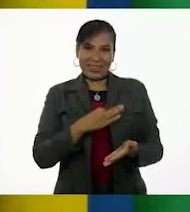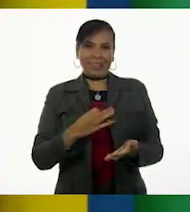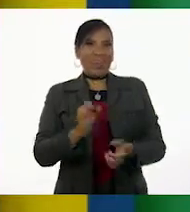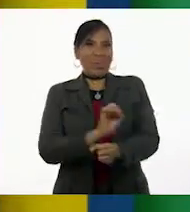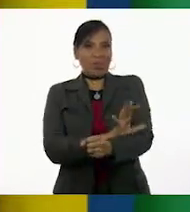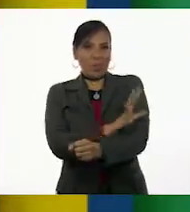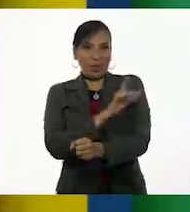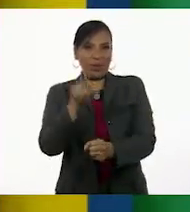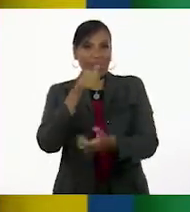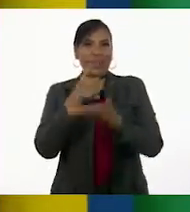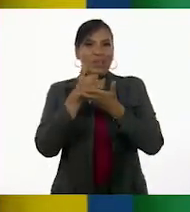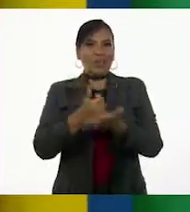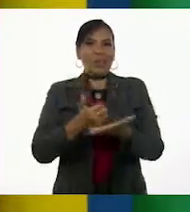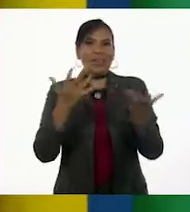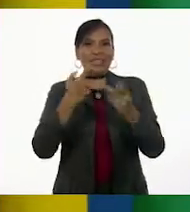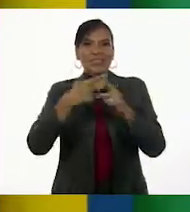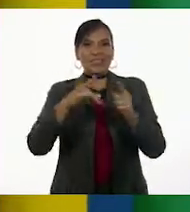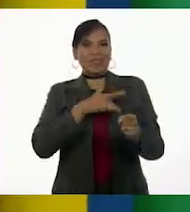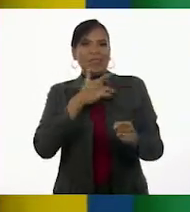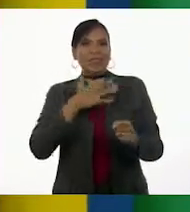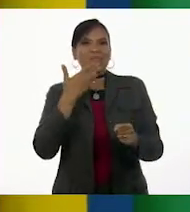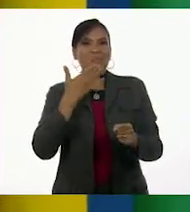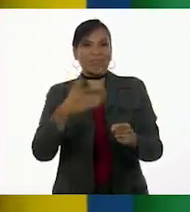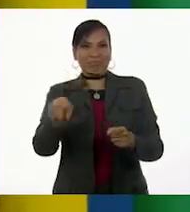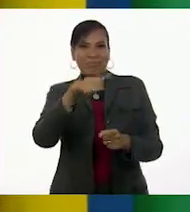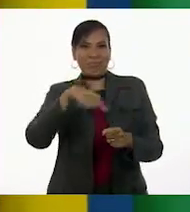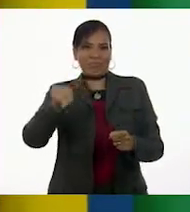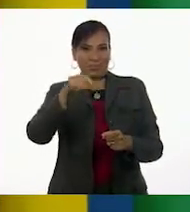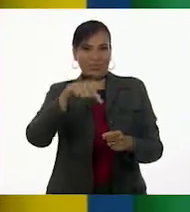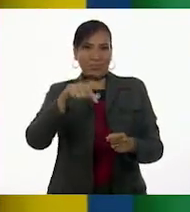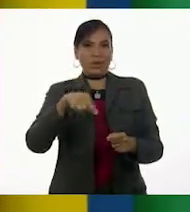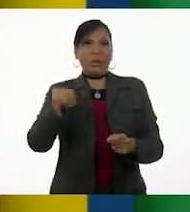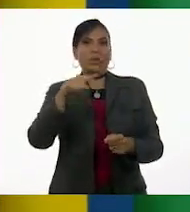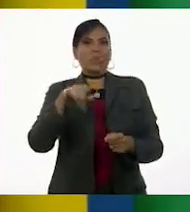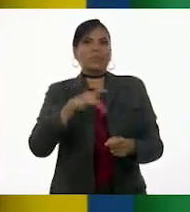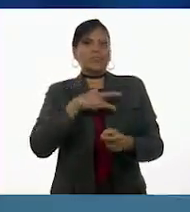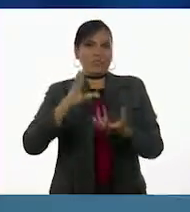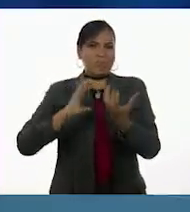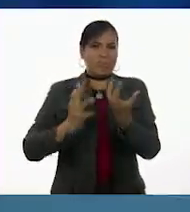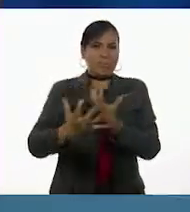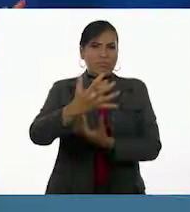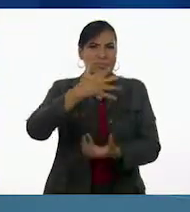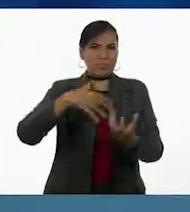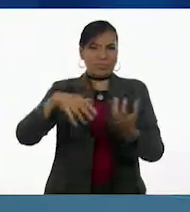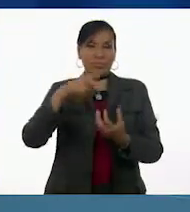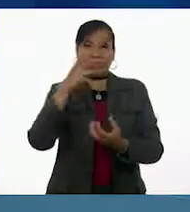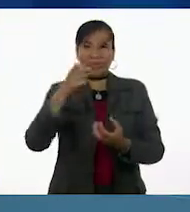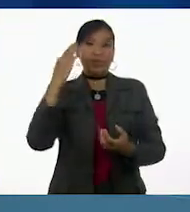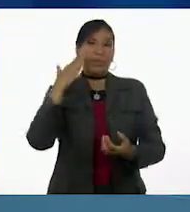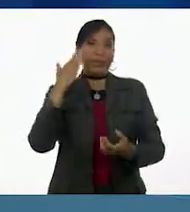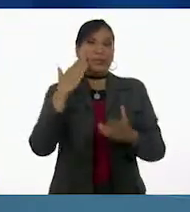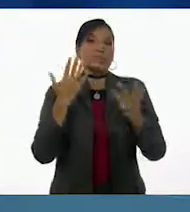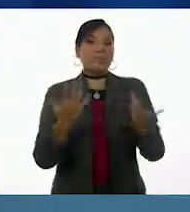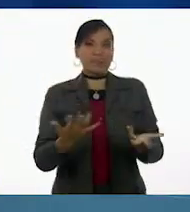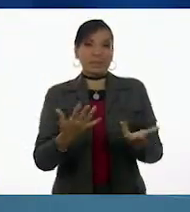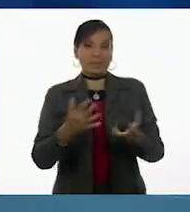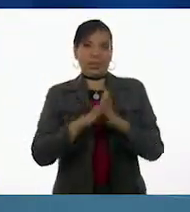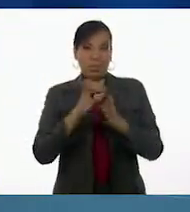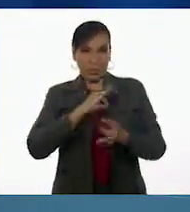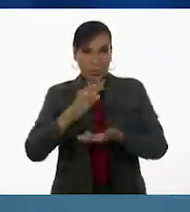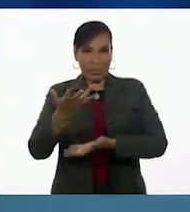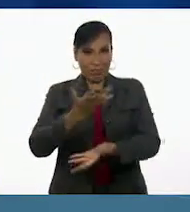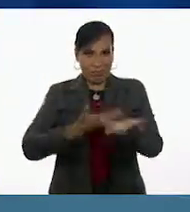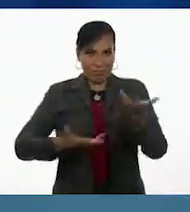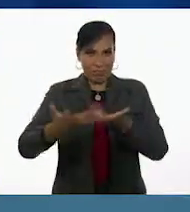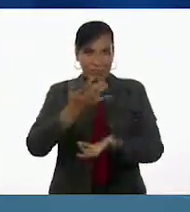emociones que los ayudan a generar esa sensación de bienestar en ellos y en quienes los rodean. Aquí lo principal es la empatía.